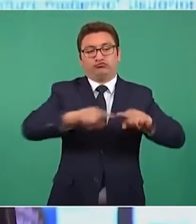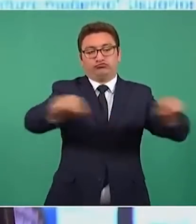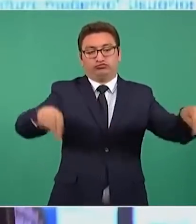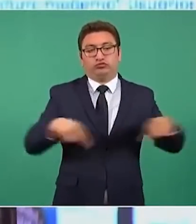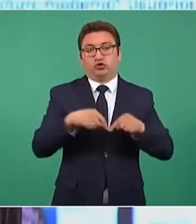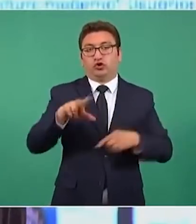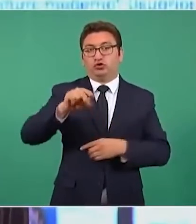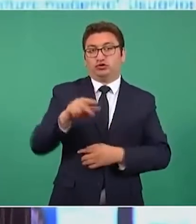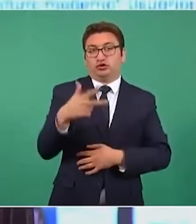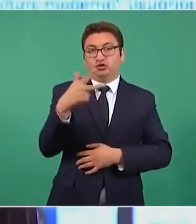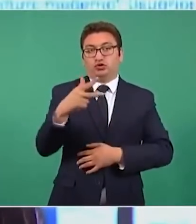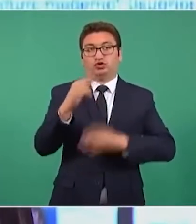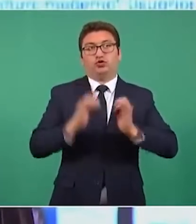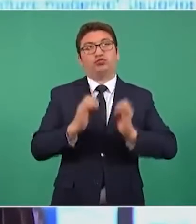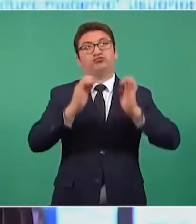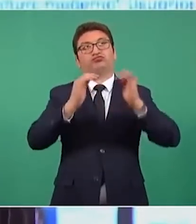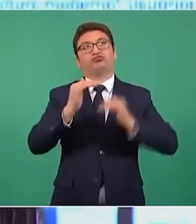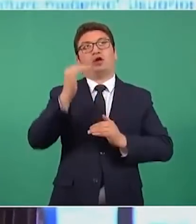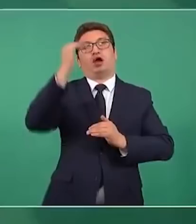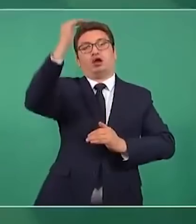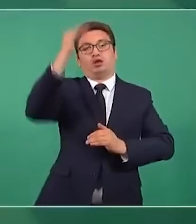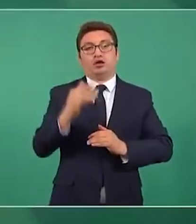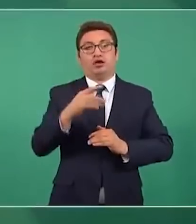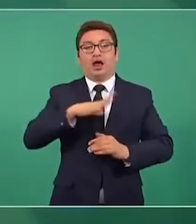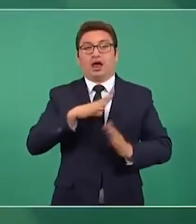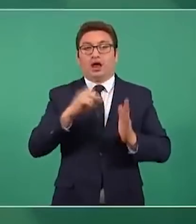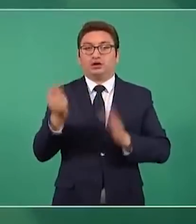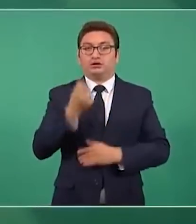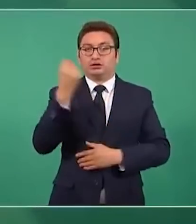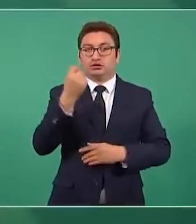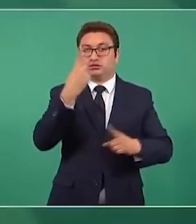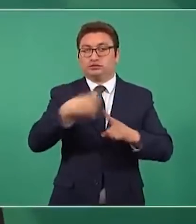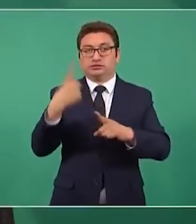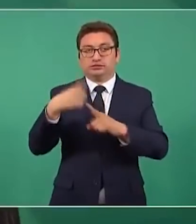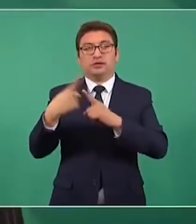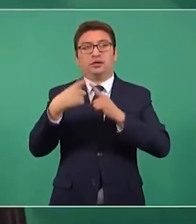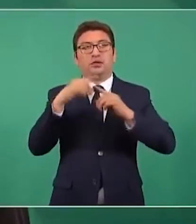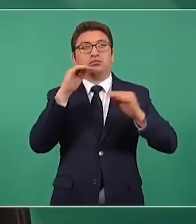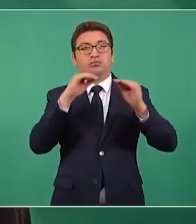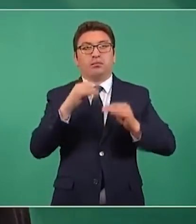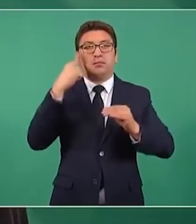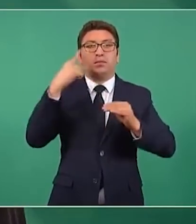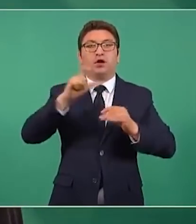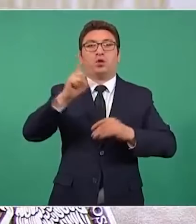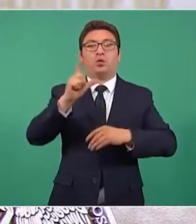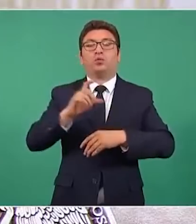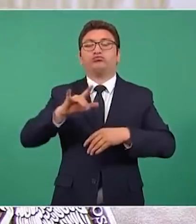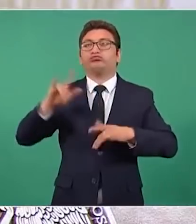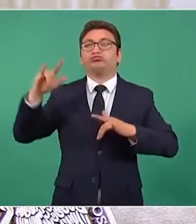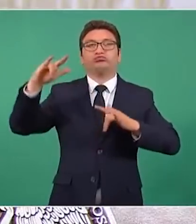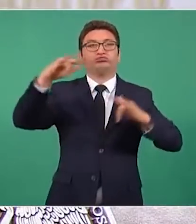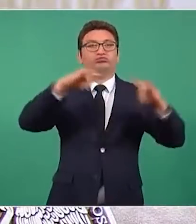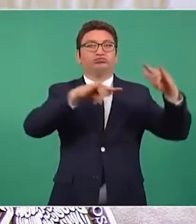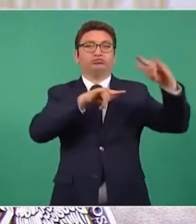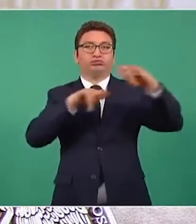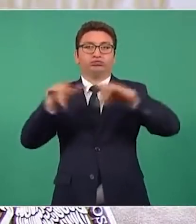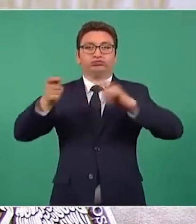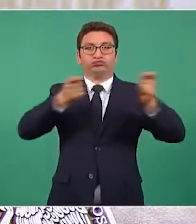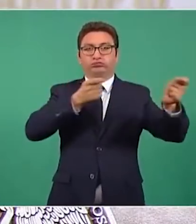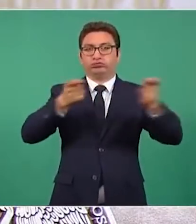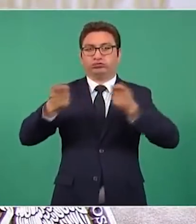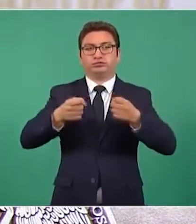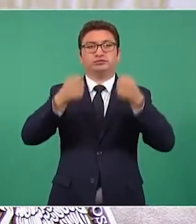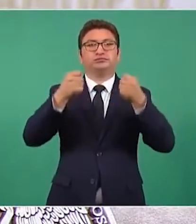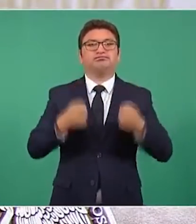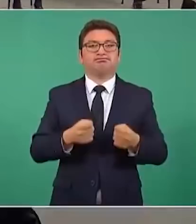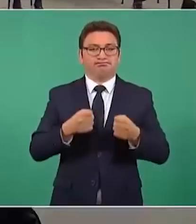88 metros de altura y está equipada con tecnología de vanguardia para agilizar el tráfico aéreo de manera segura.